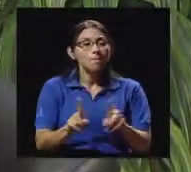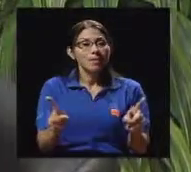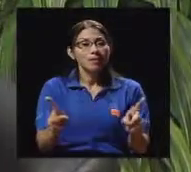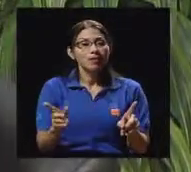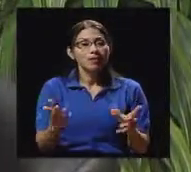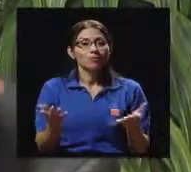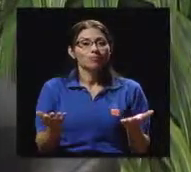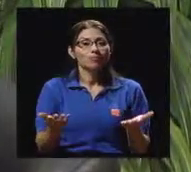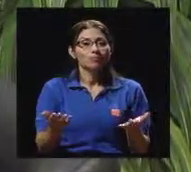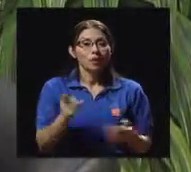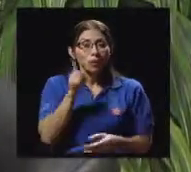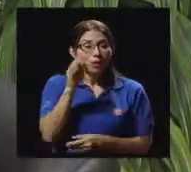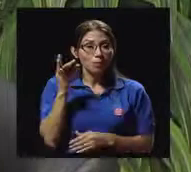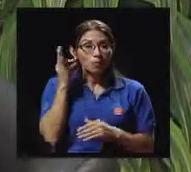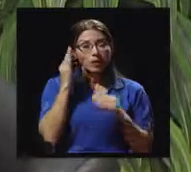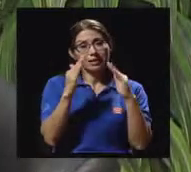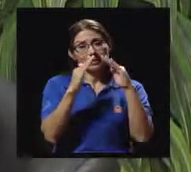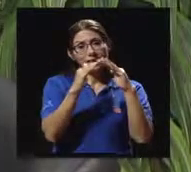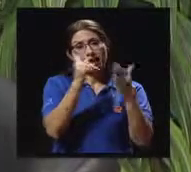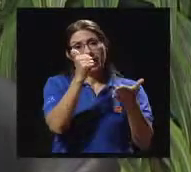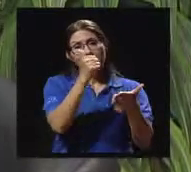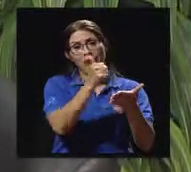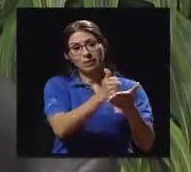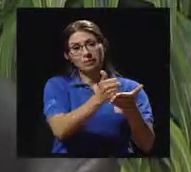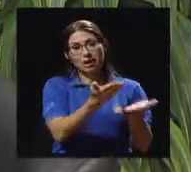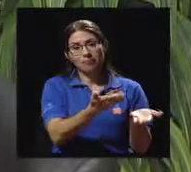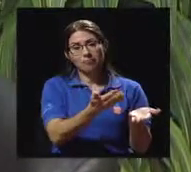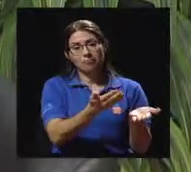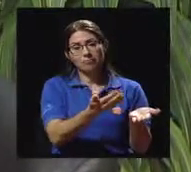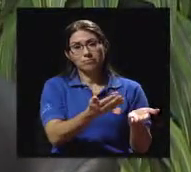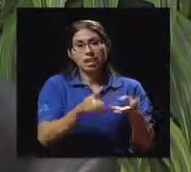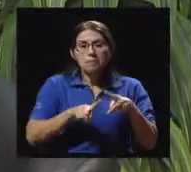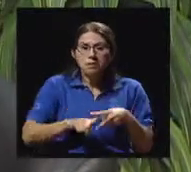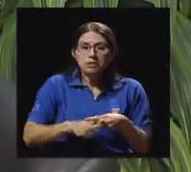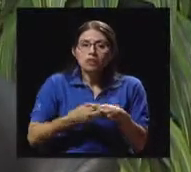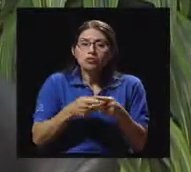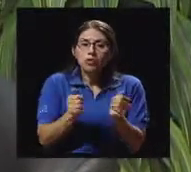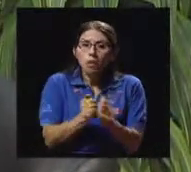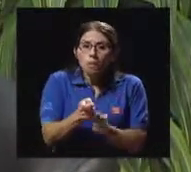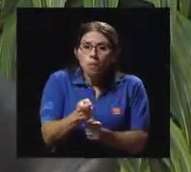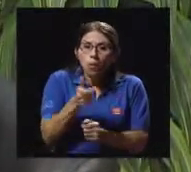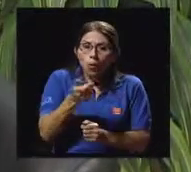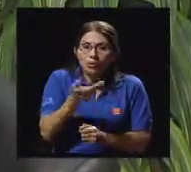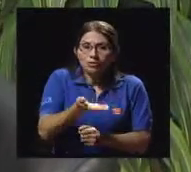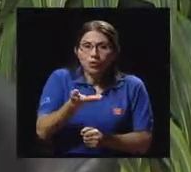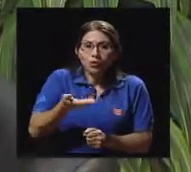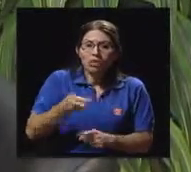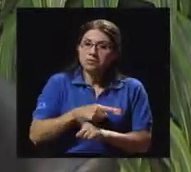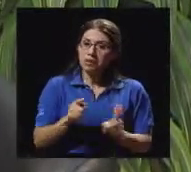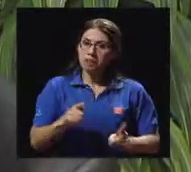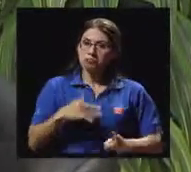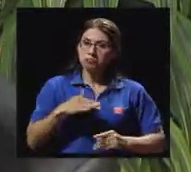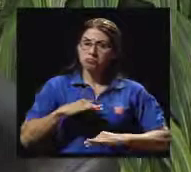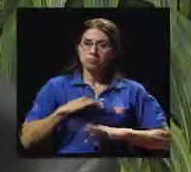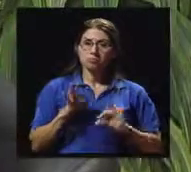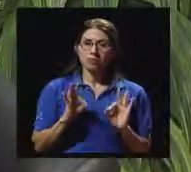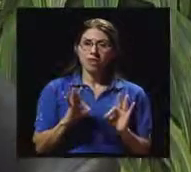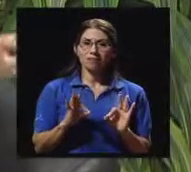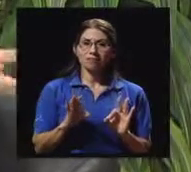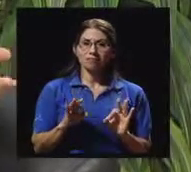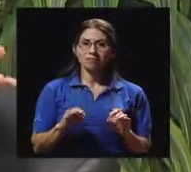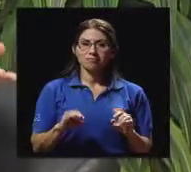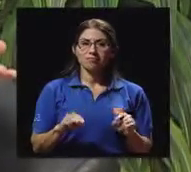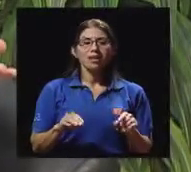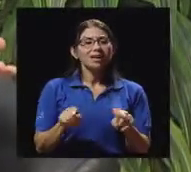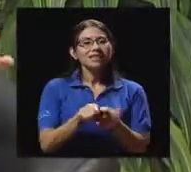la mujer que está en la casa, empecemos con cosas pocas, pero que nos hagan sentir bien. Y lo que decía, no